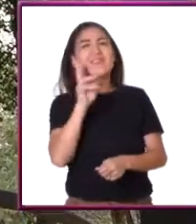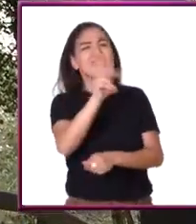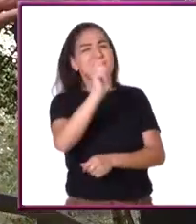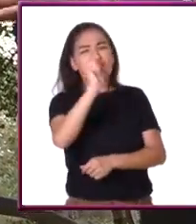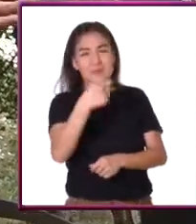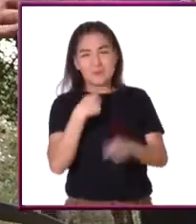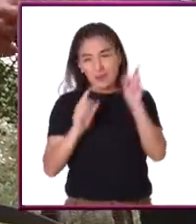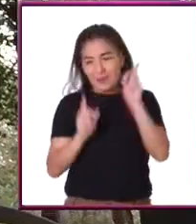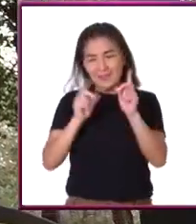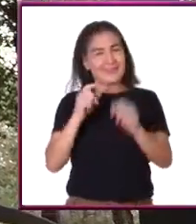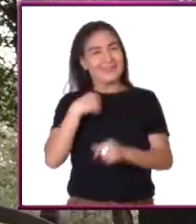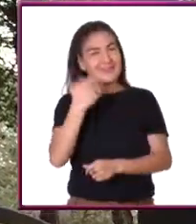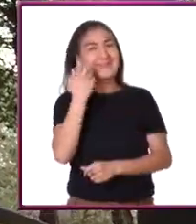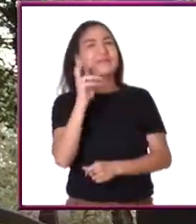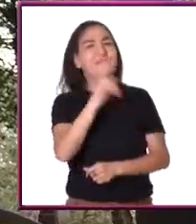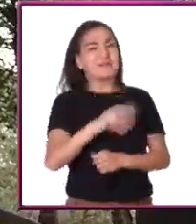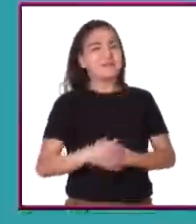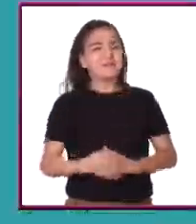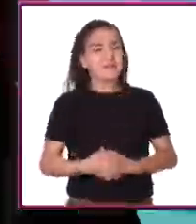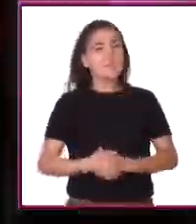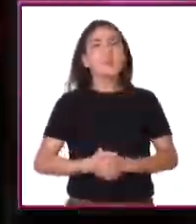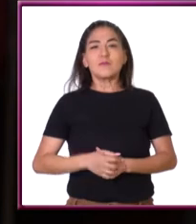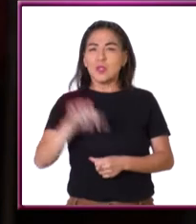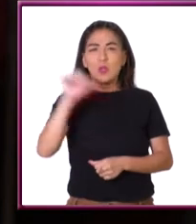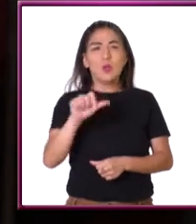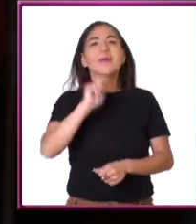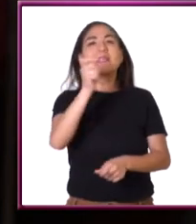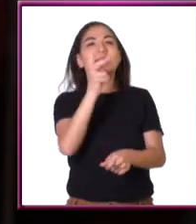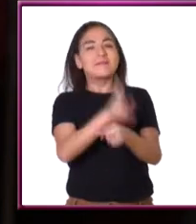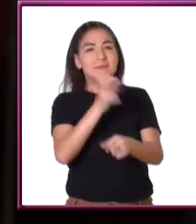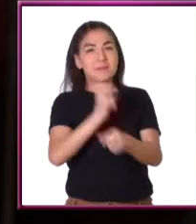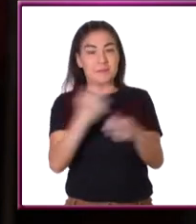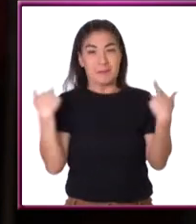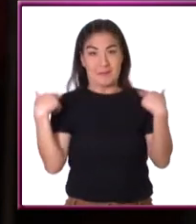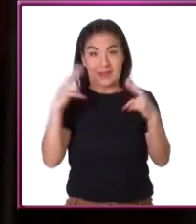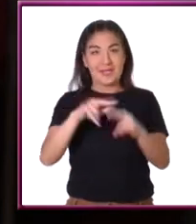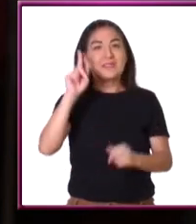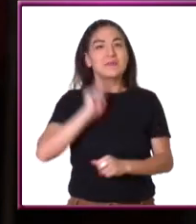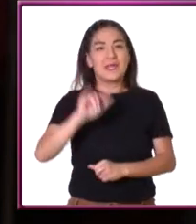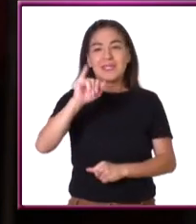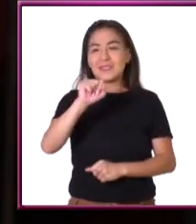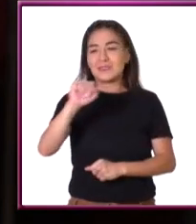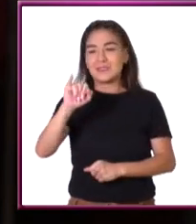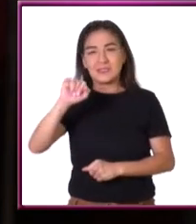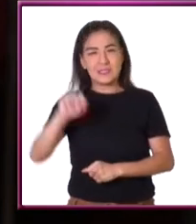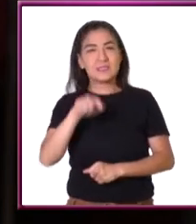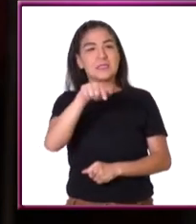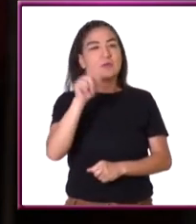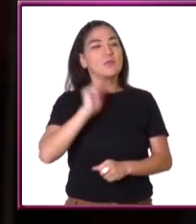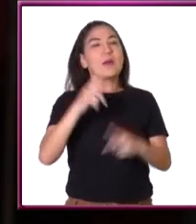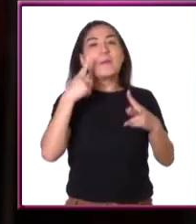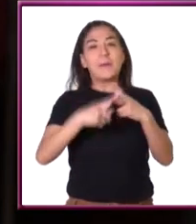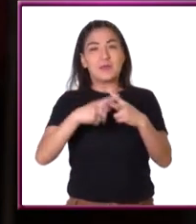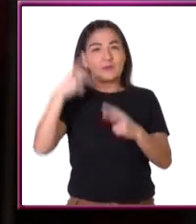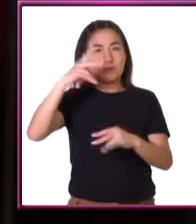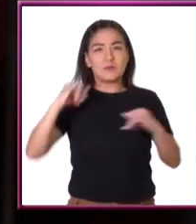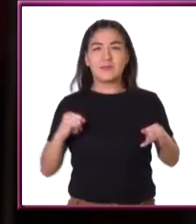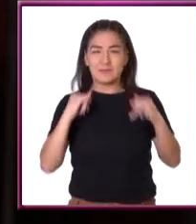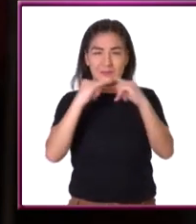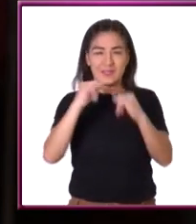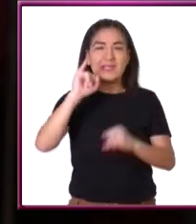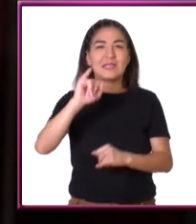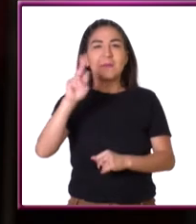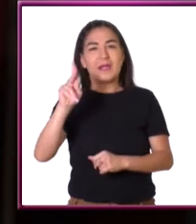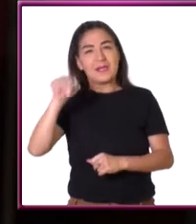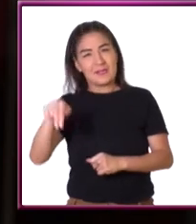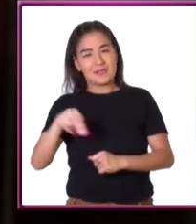Porque no me quiero quedar con la duda. ¡Vamos con él! Hoy tenemos como invitada a la maestra Isis Tatiana Galván García. Ella es matemática